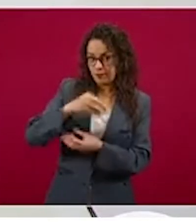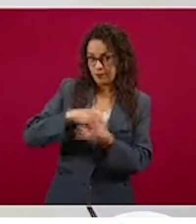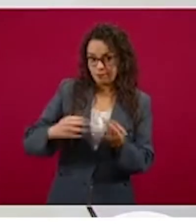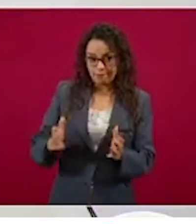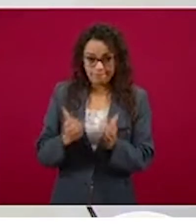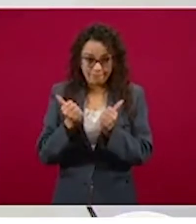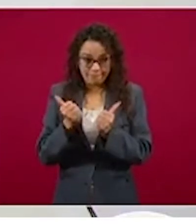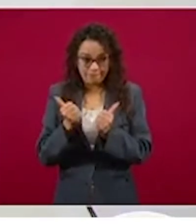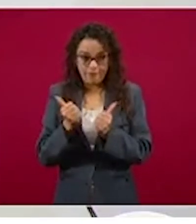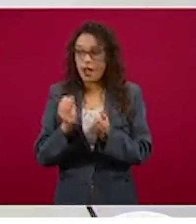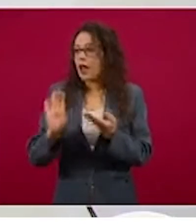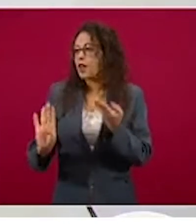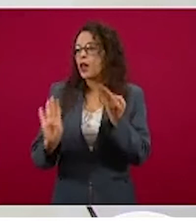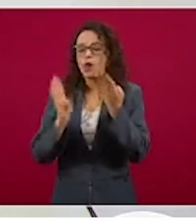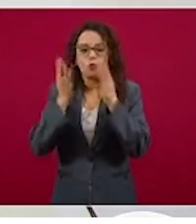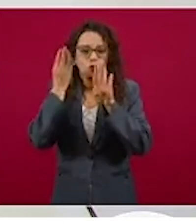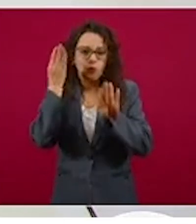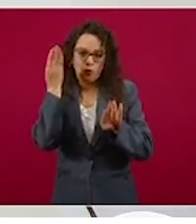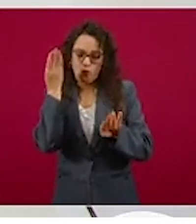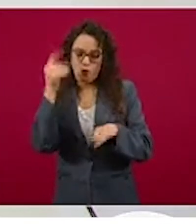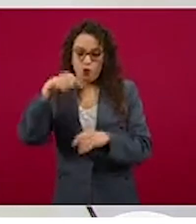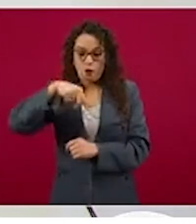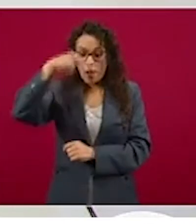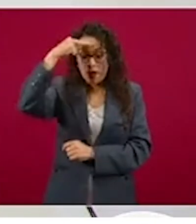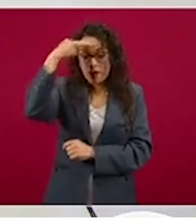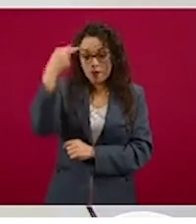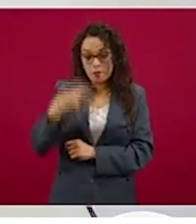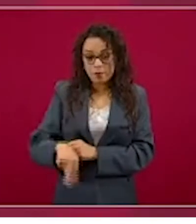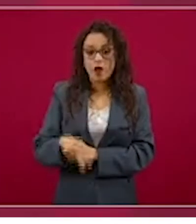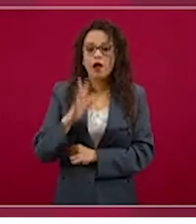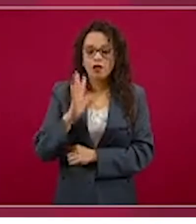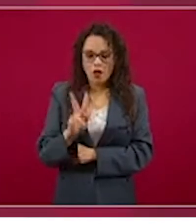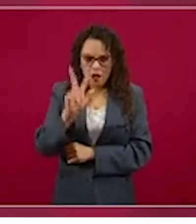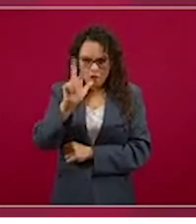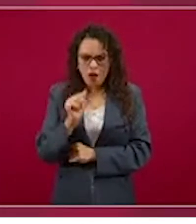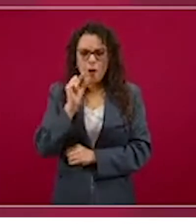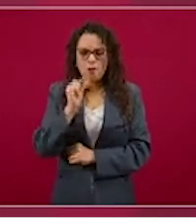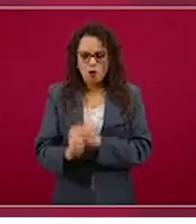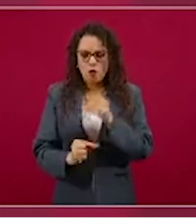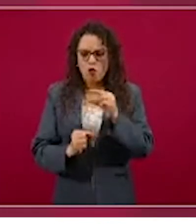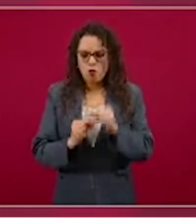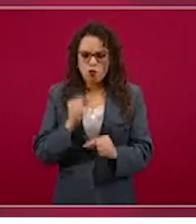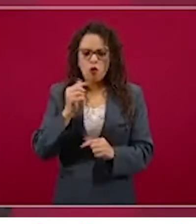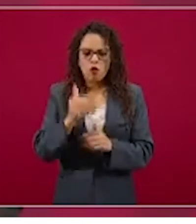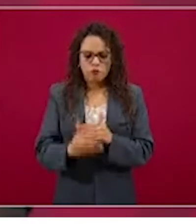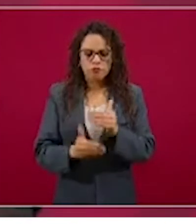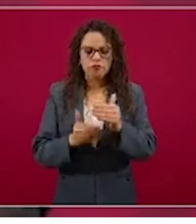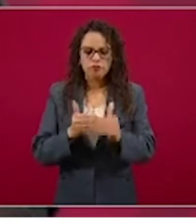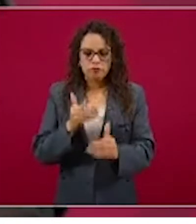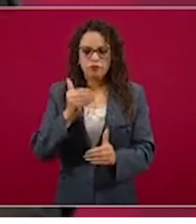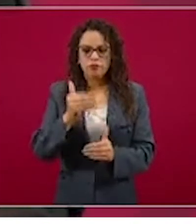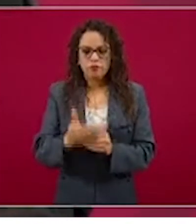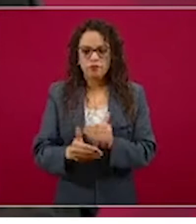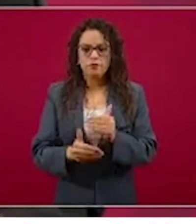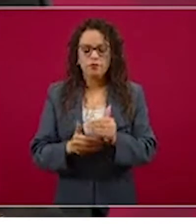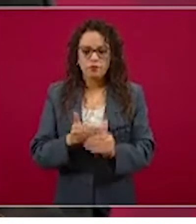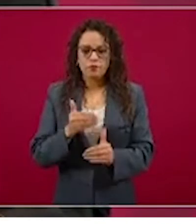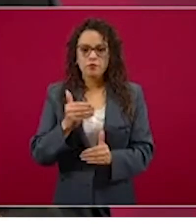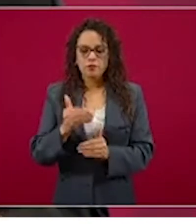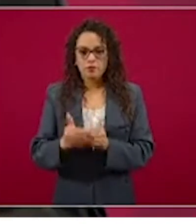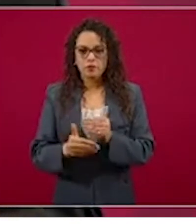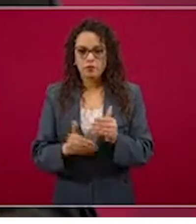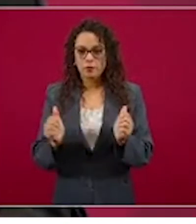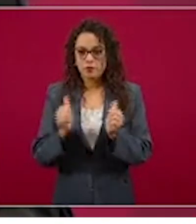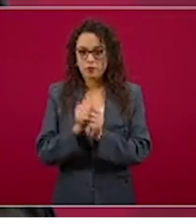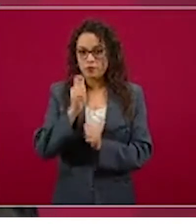En el caso de nuestro país vamos avanzando, enfrentando la crisis de la pandemia y vamos